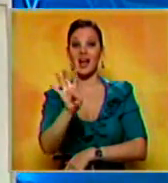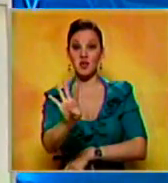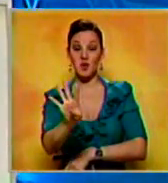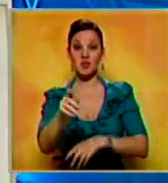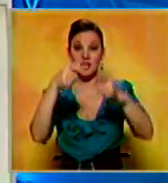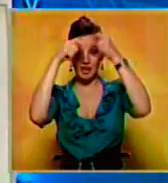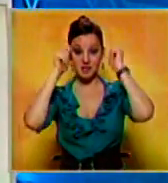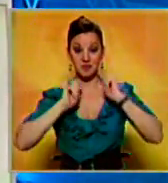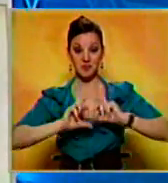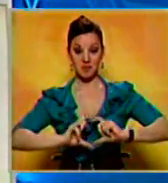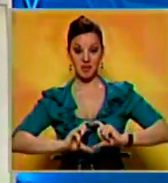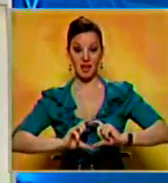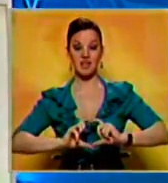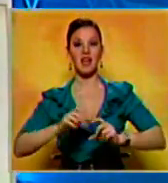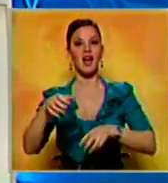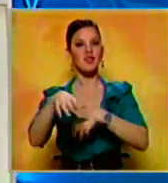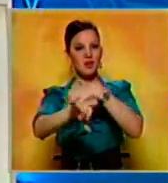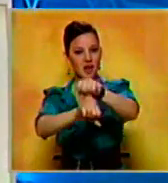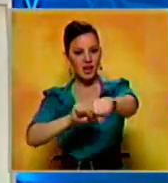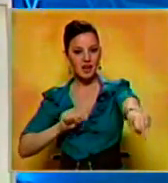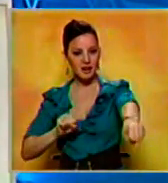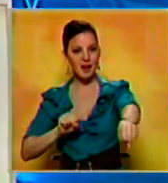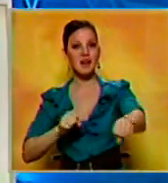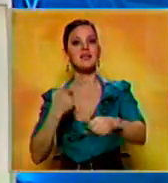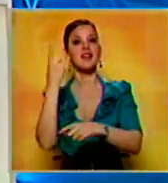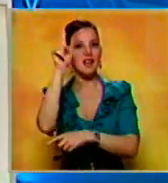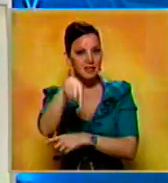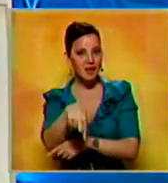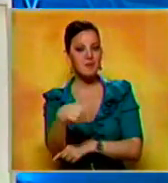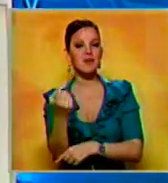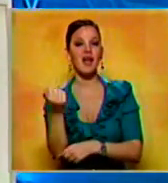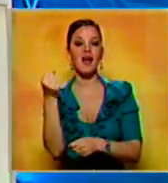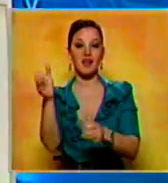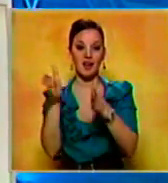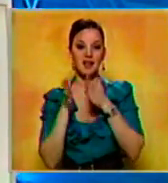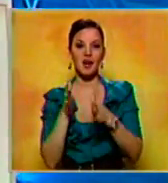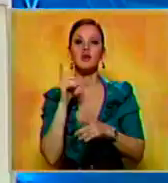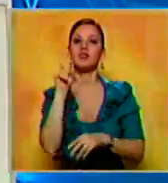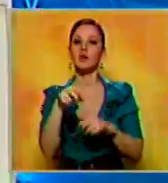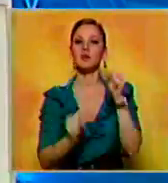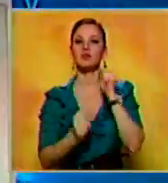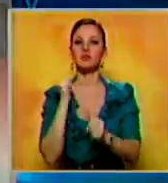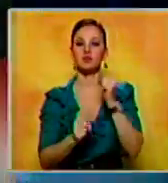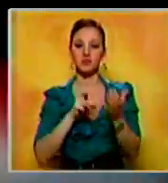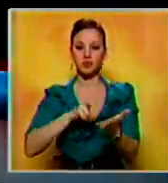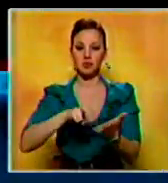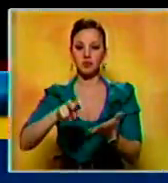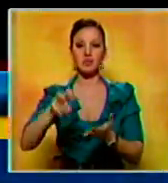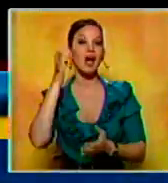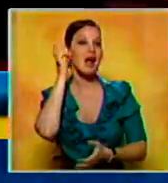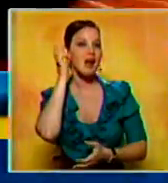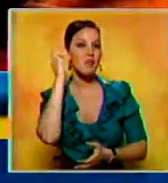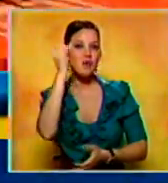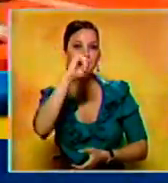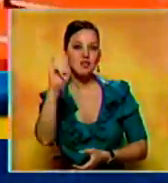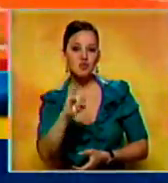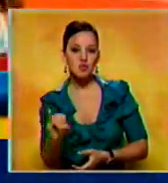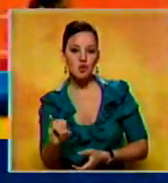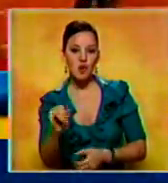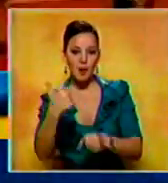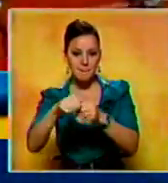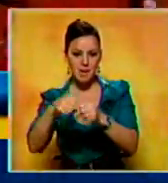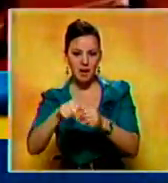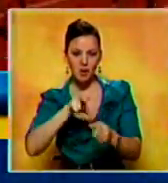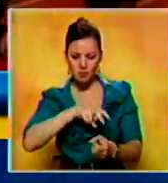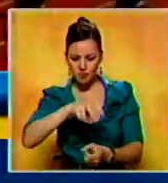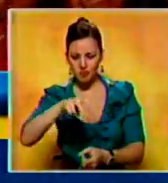ganados por el karate y la dorada de Nercel y Soto en los 200 metros planos del atletismo. La zuleana Nercel y Soto se alzó con un tiempo de